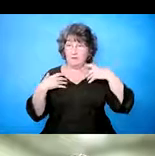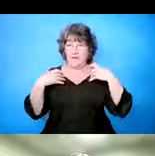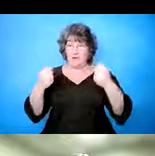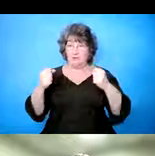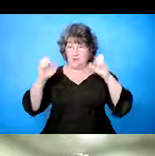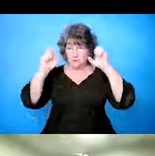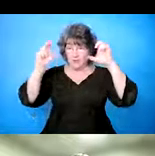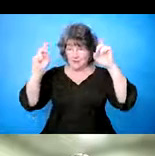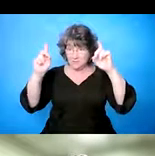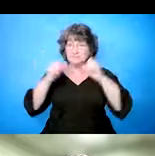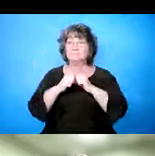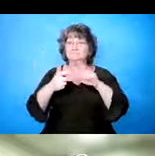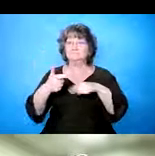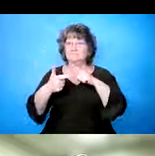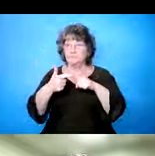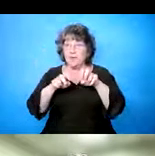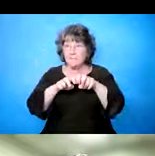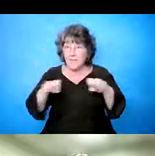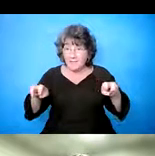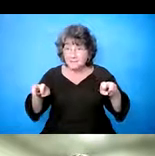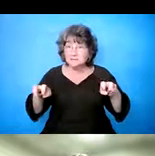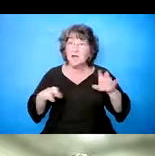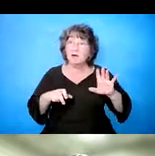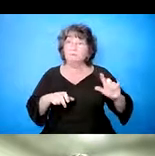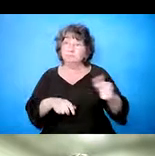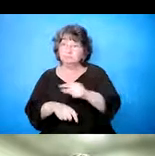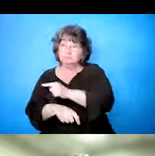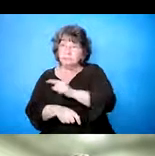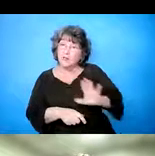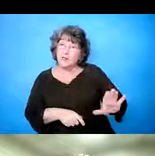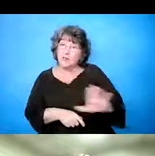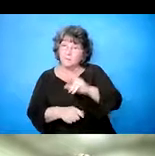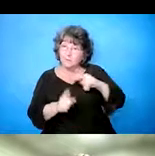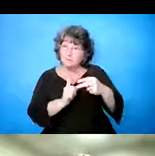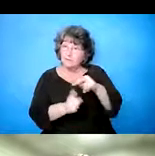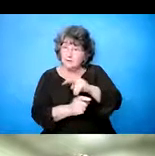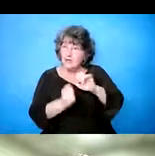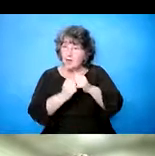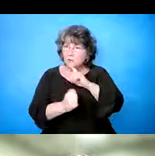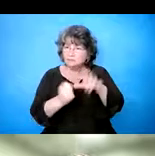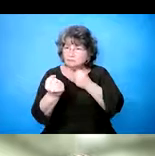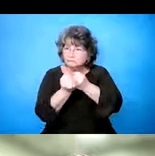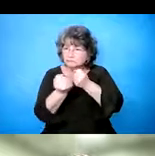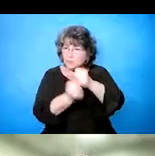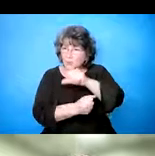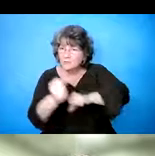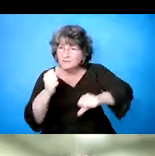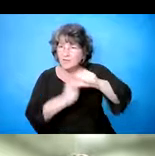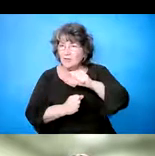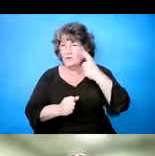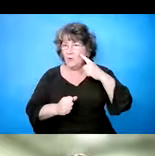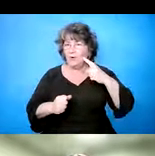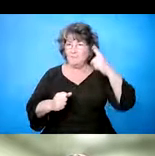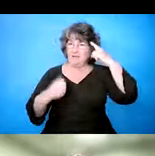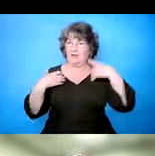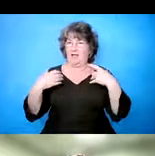mental. También panelistas que están, eh, dándoles su perspectiva de cómo, eh, podemos ayudarnos y proveer apoyo